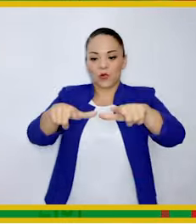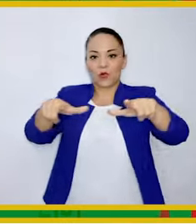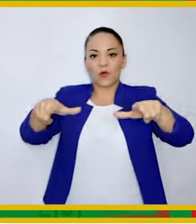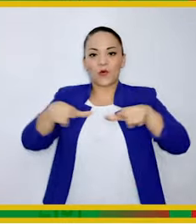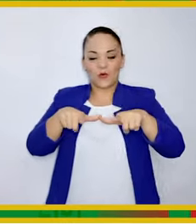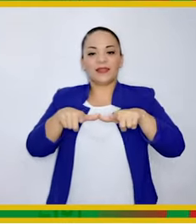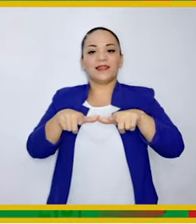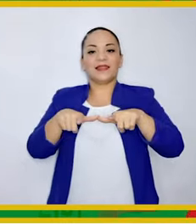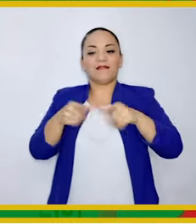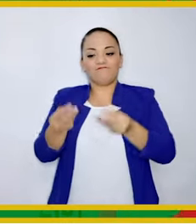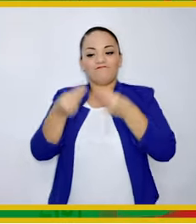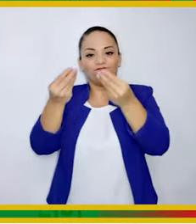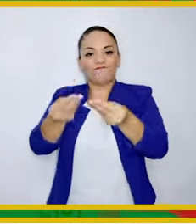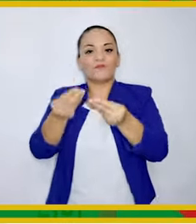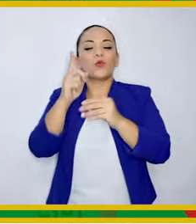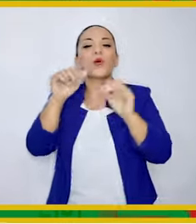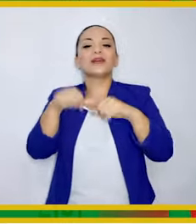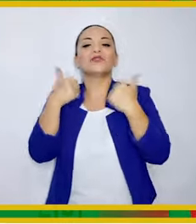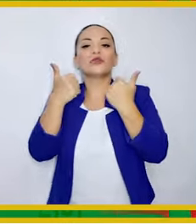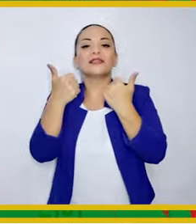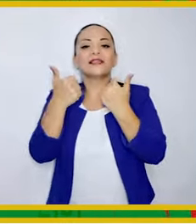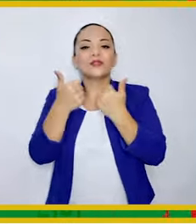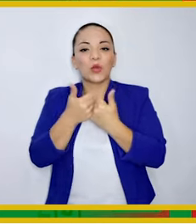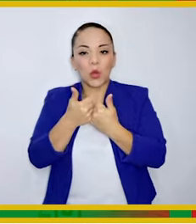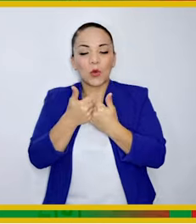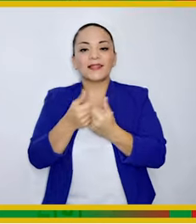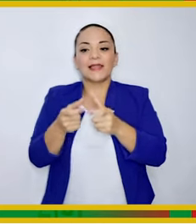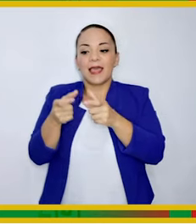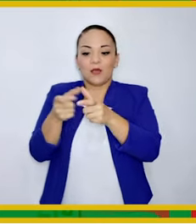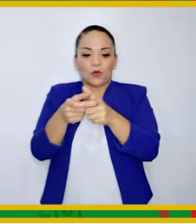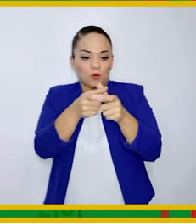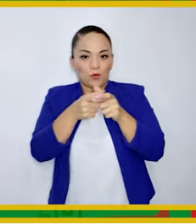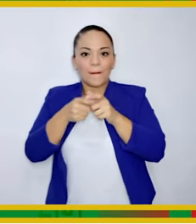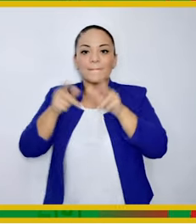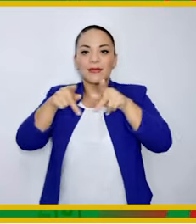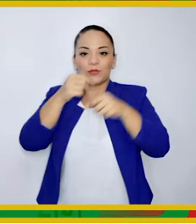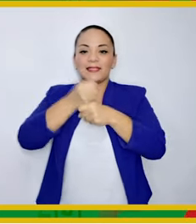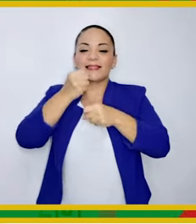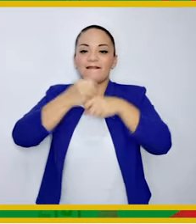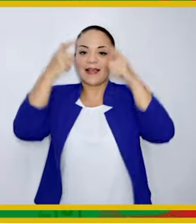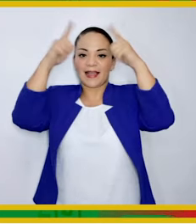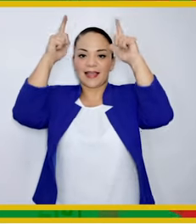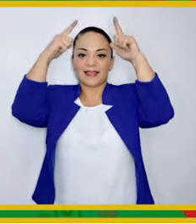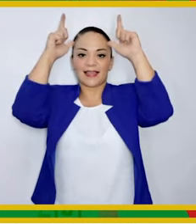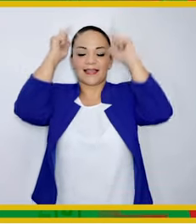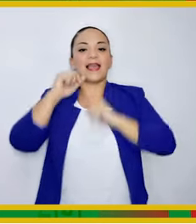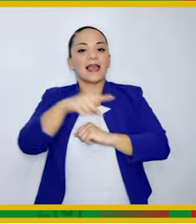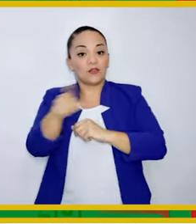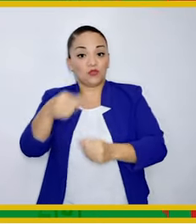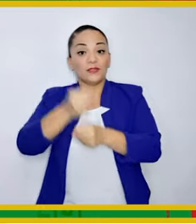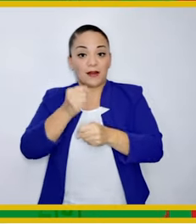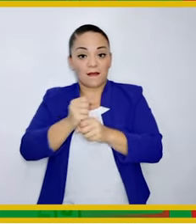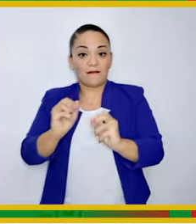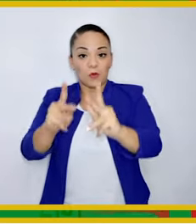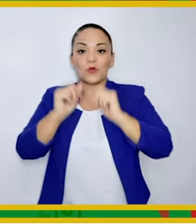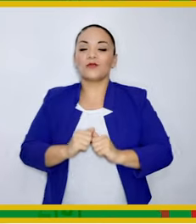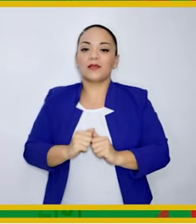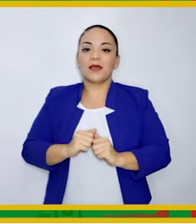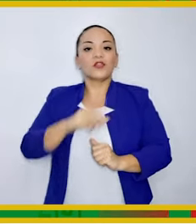propiedad A una asociación de pequeños ganaderos Para que